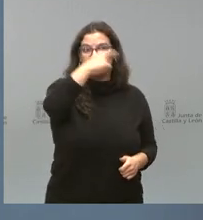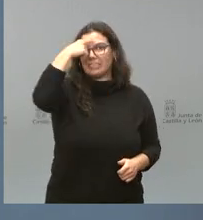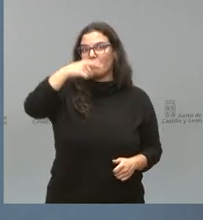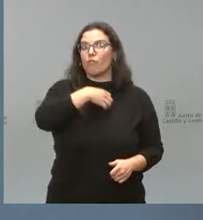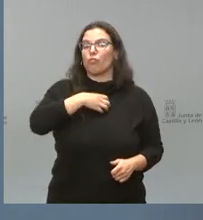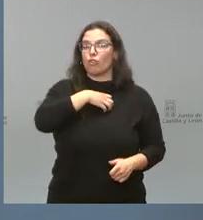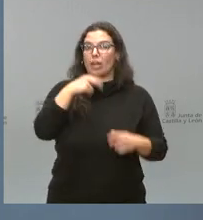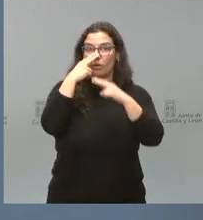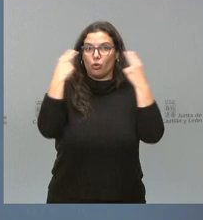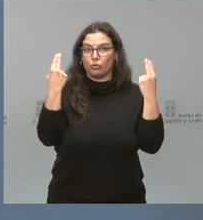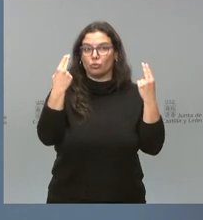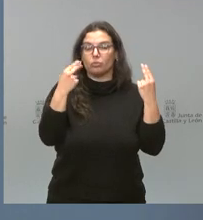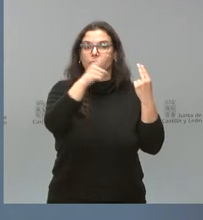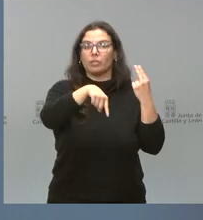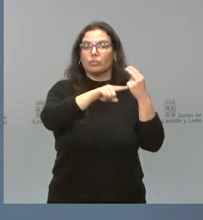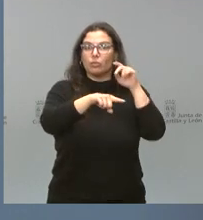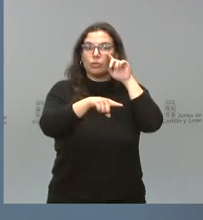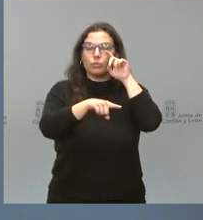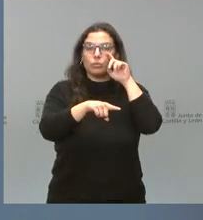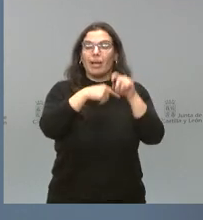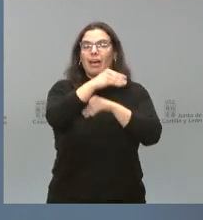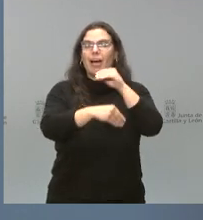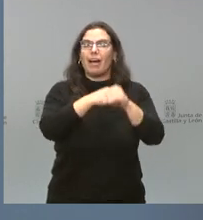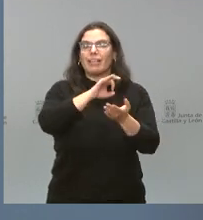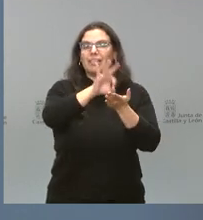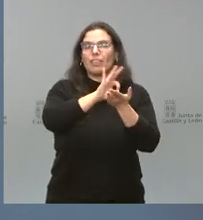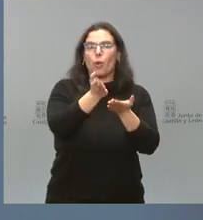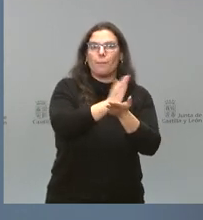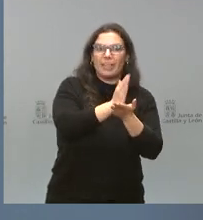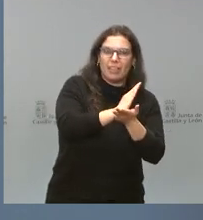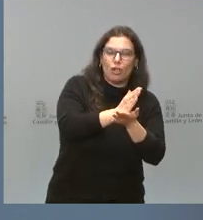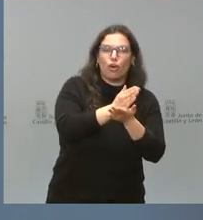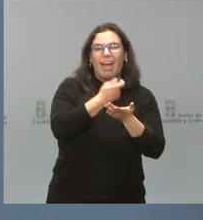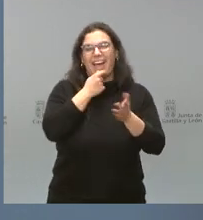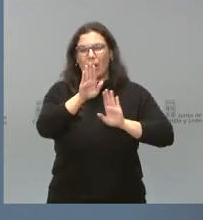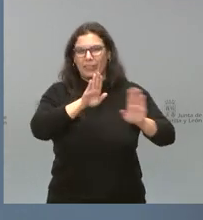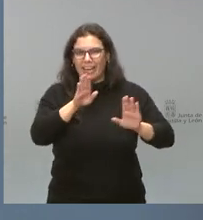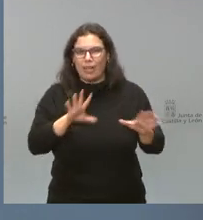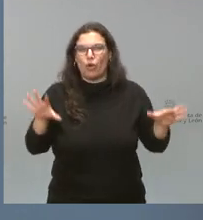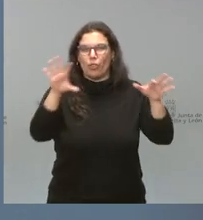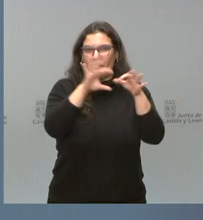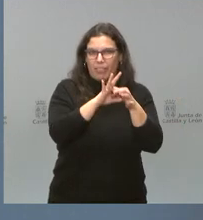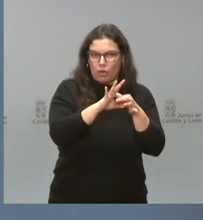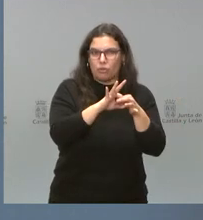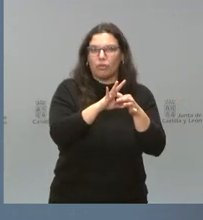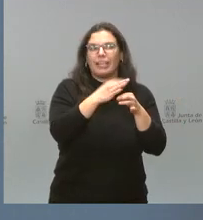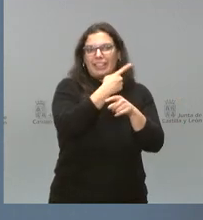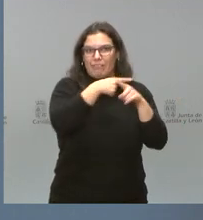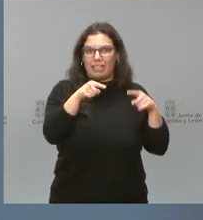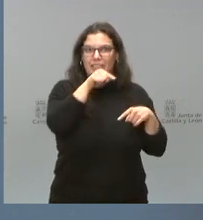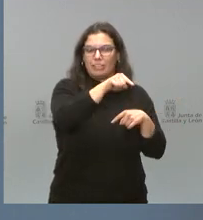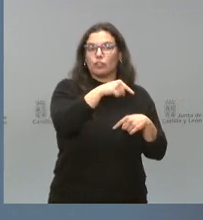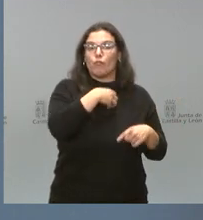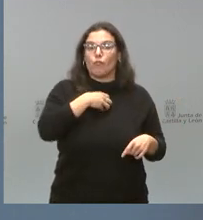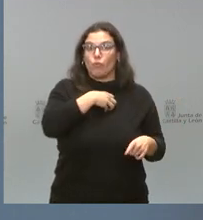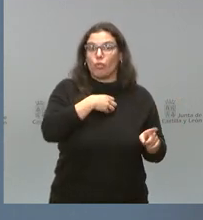realizan una tarea a través de estos servicios de mediación, arbitraje y conciliación, ESMAC, y, por tanto, esta es una función